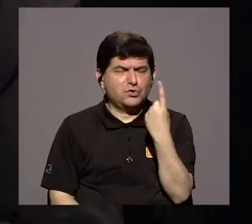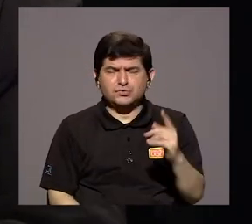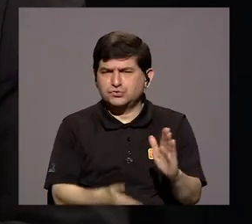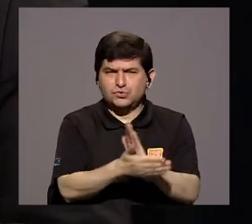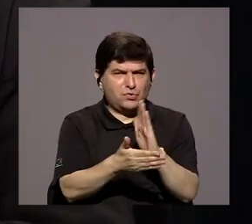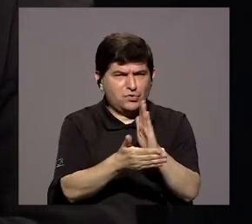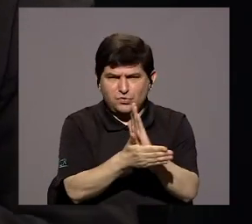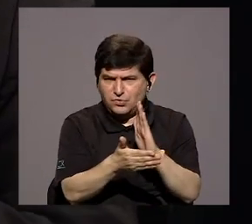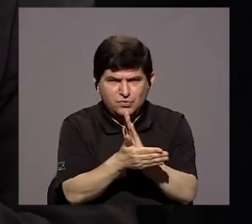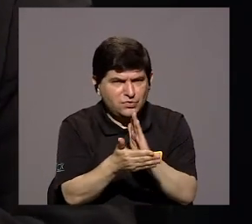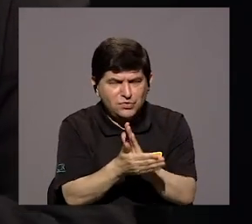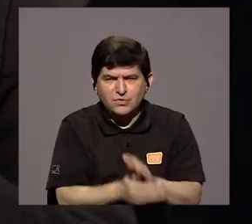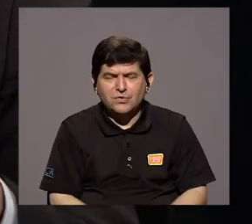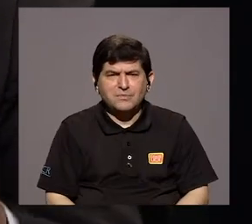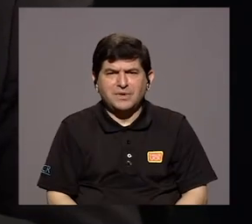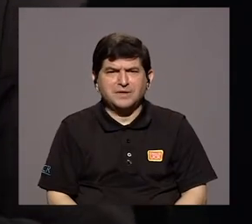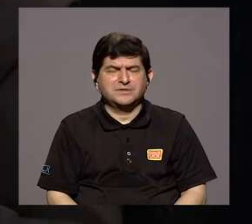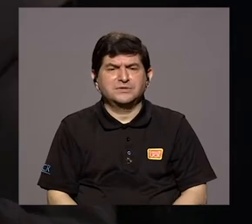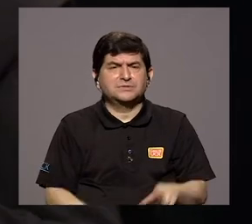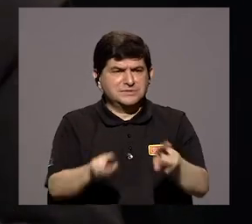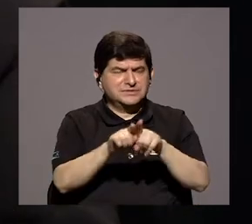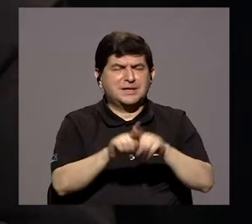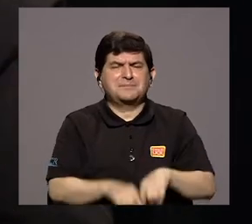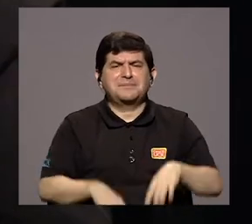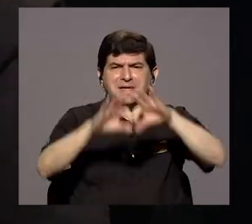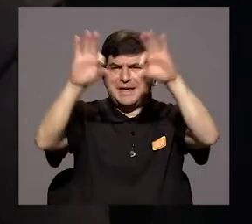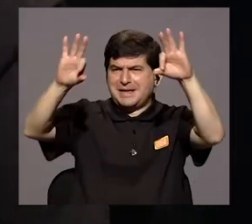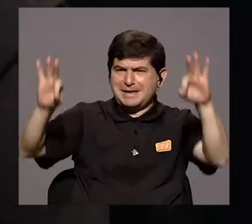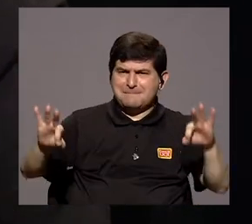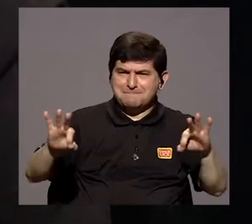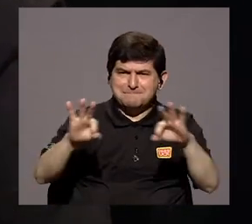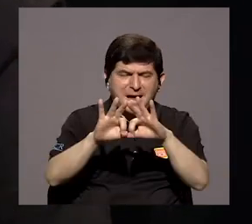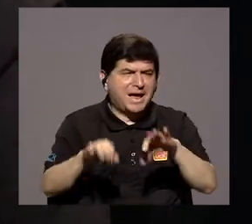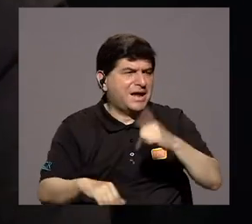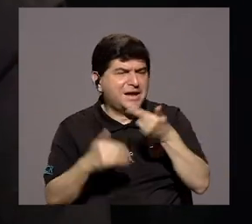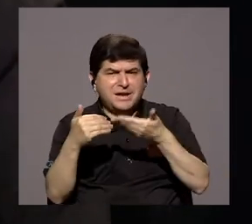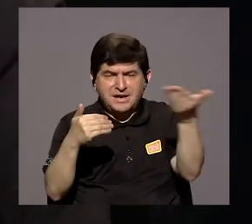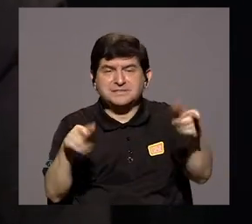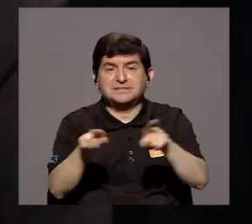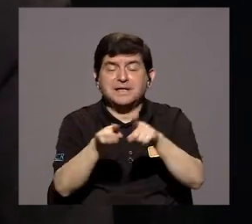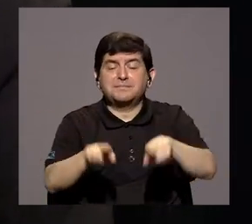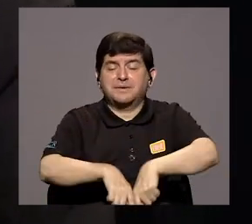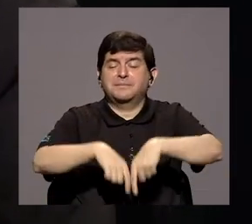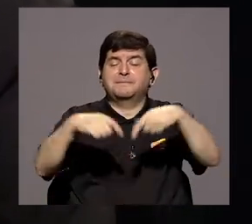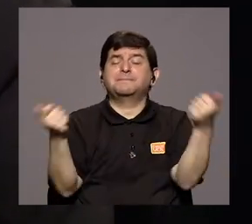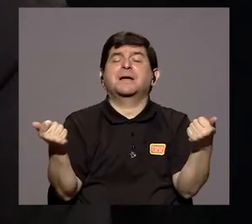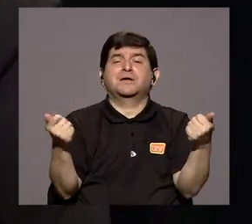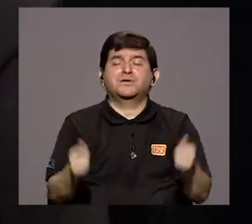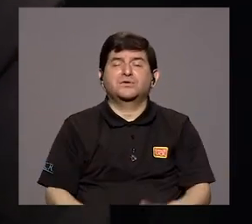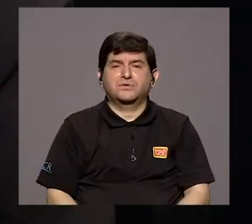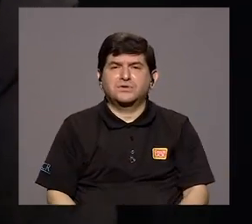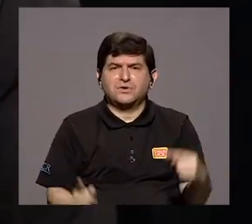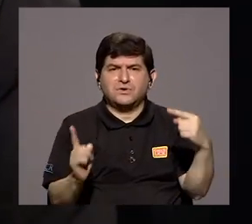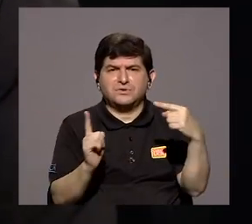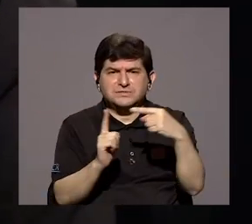documentos sino también de imágenes y otras cosas que se han ido documentando, los mismos periódicos, ¿verdad? Hasta cierta serie también de años ya